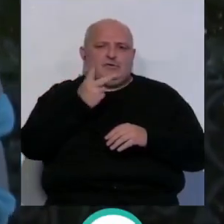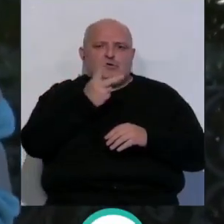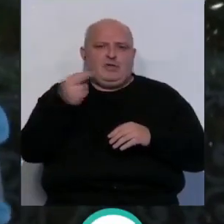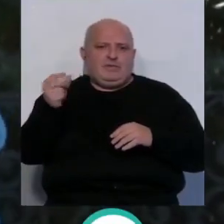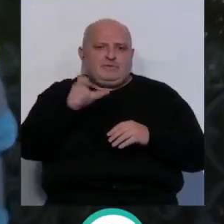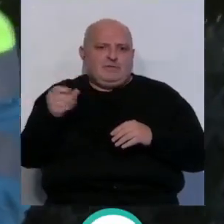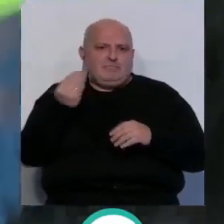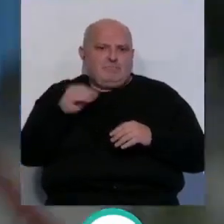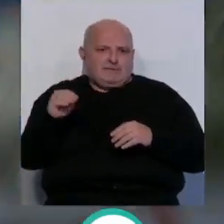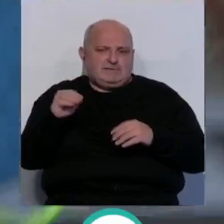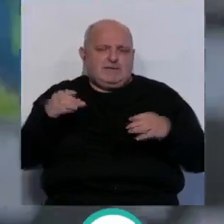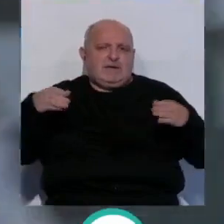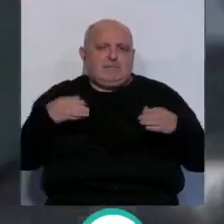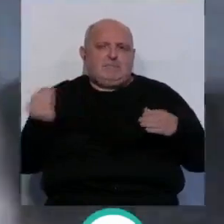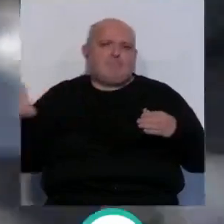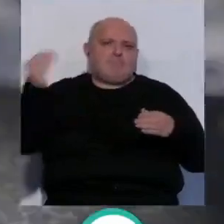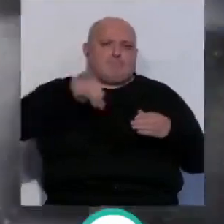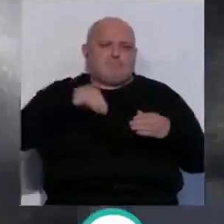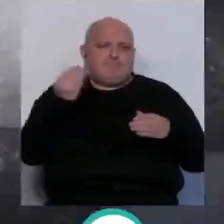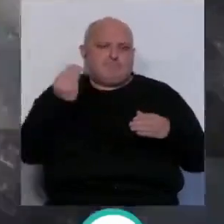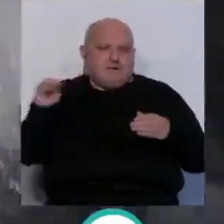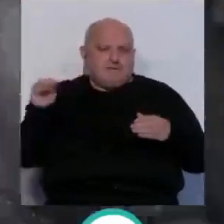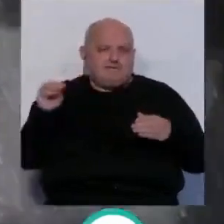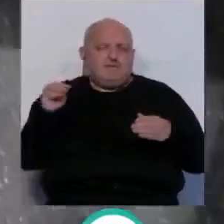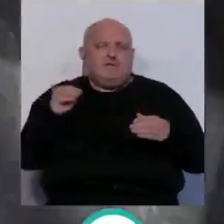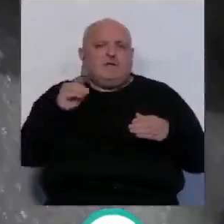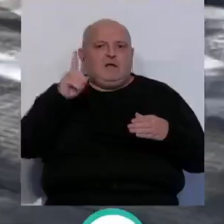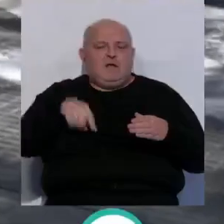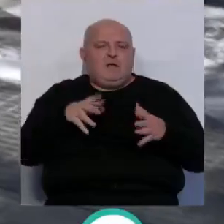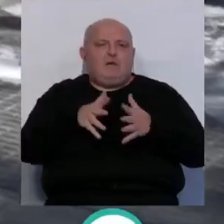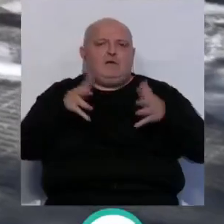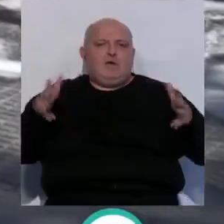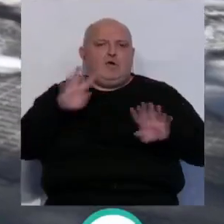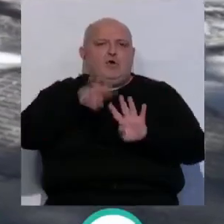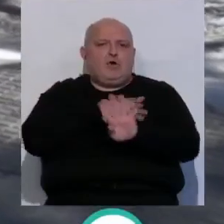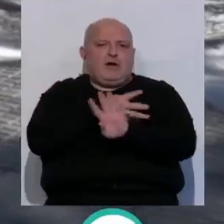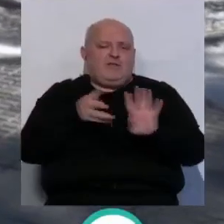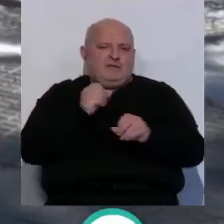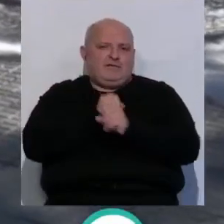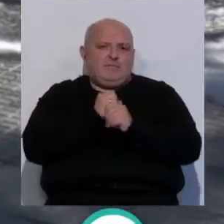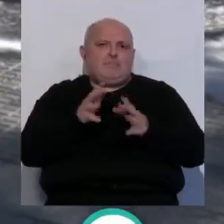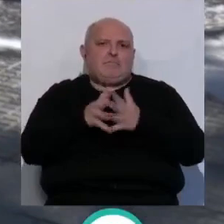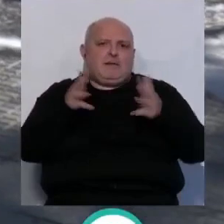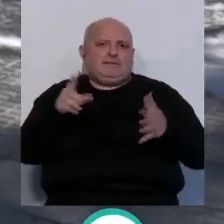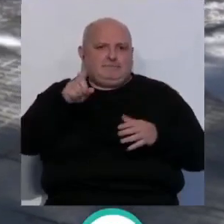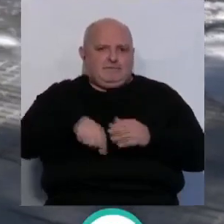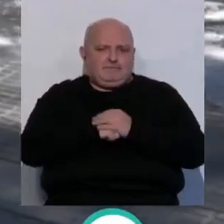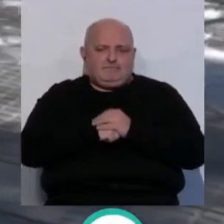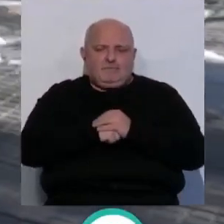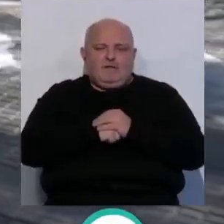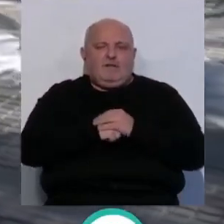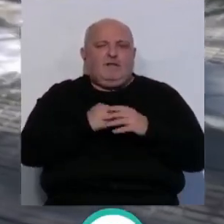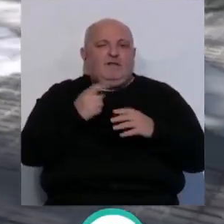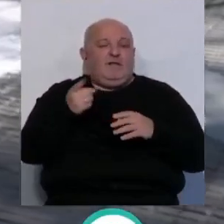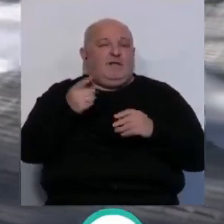personas que se suman a la plantilla del servicio ordinario, que además ha ampliado sus horarios de trabajo habituales. Con este